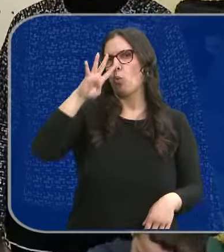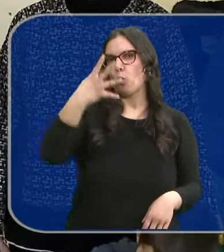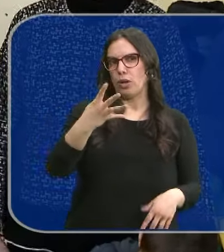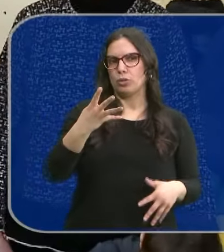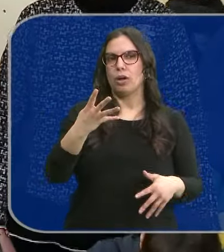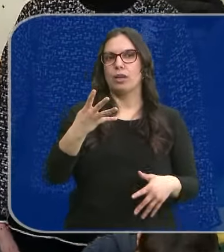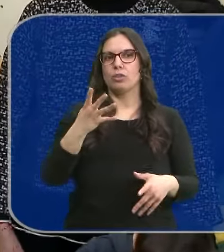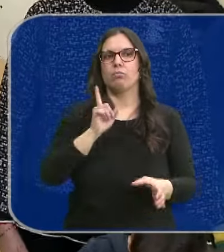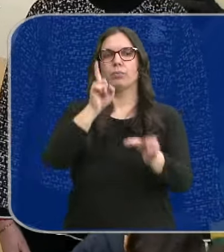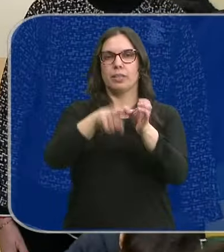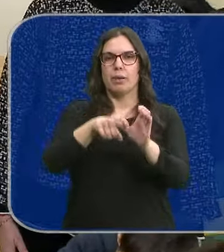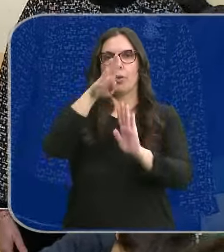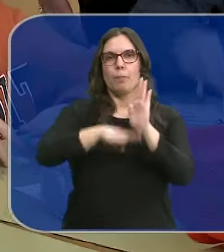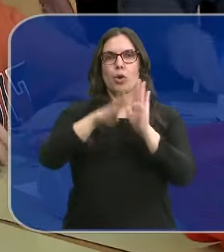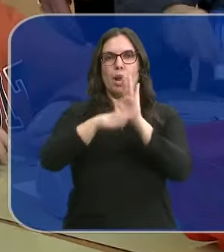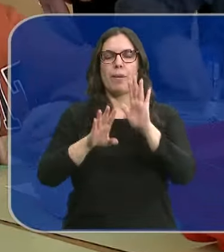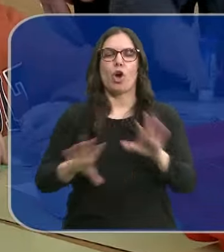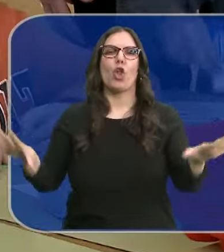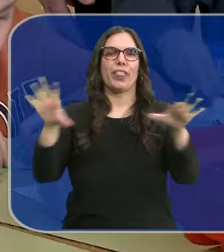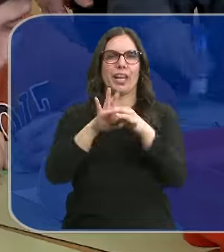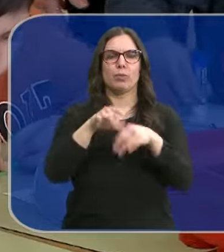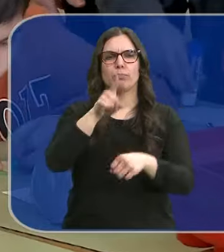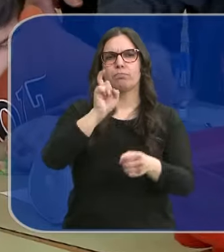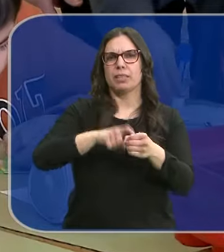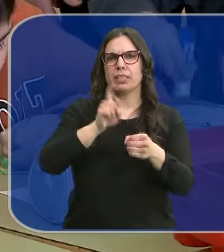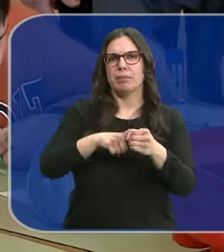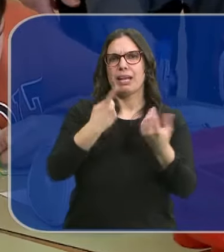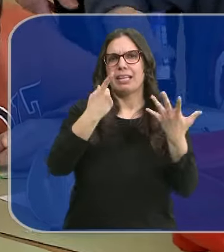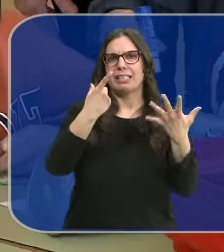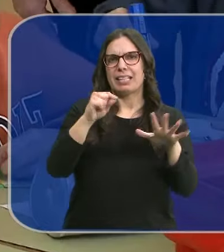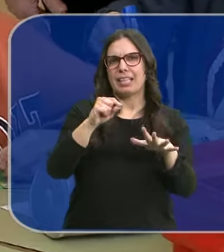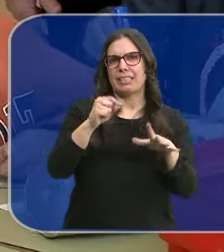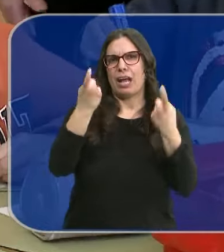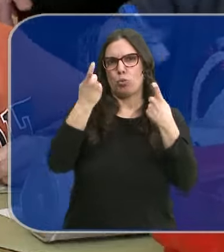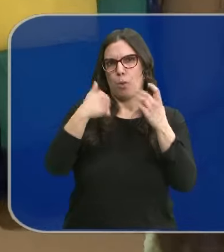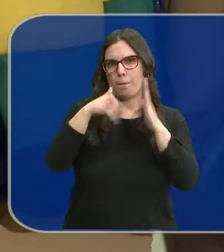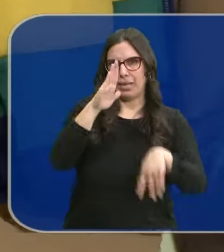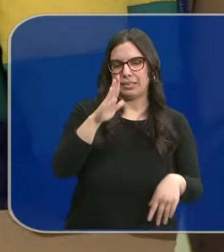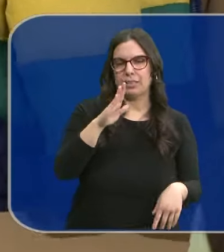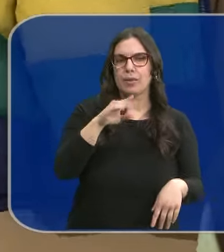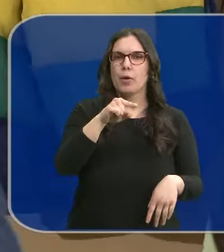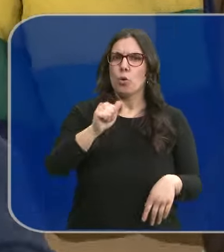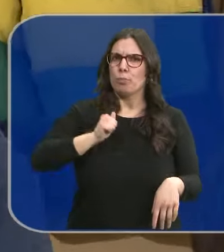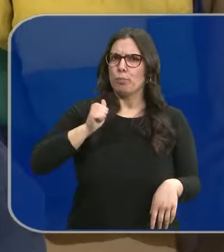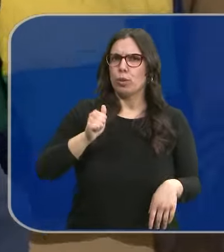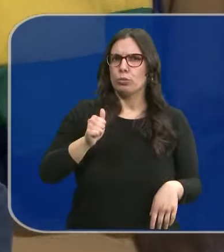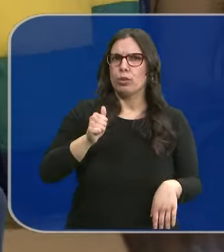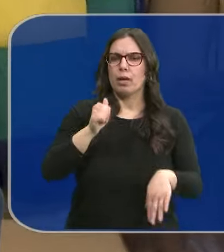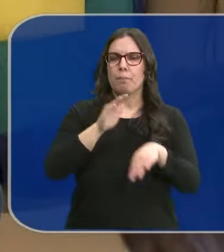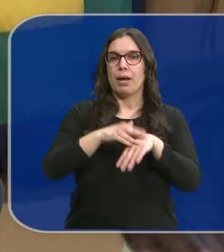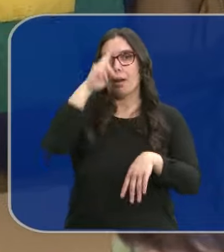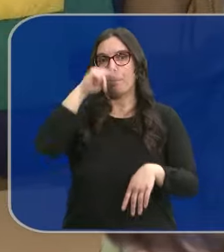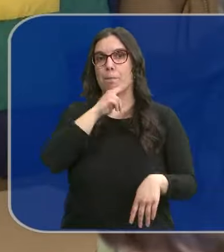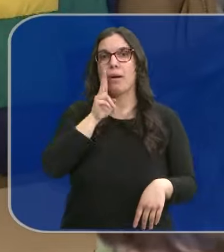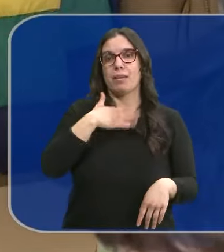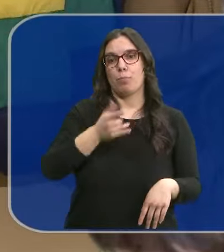años adscrito al programa Conciliamos. Participan más de 60 niños y es una oportunidad para que